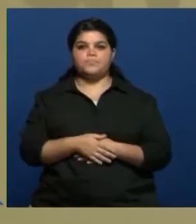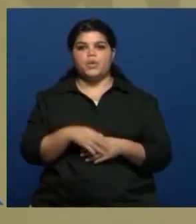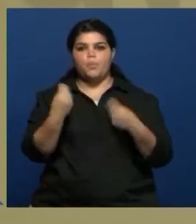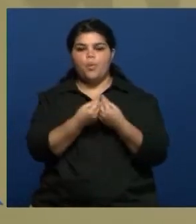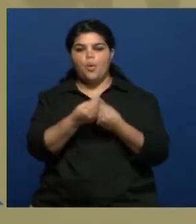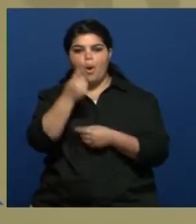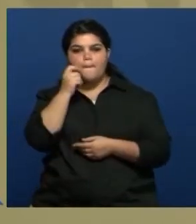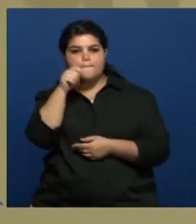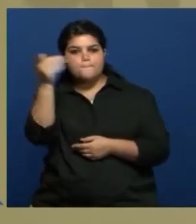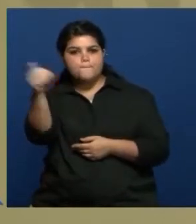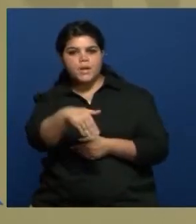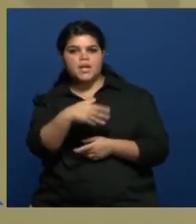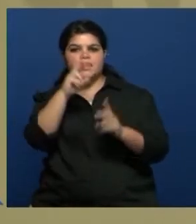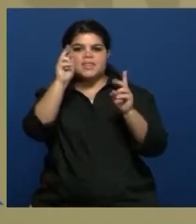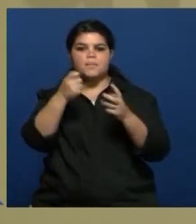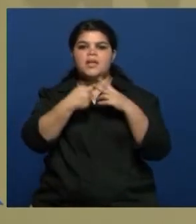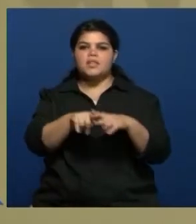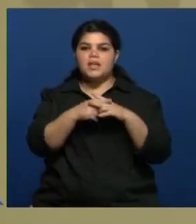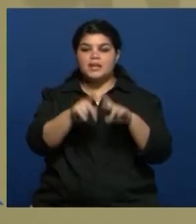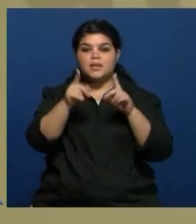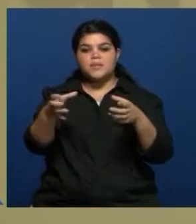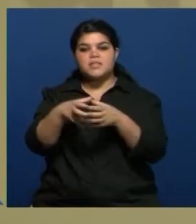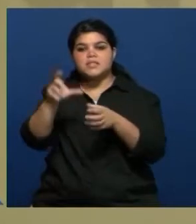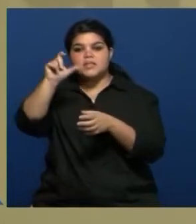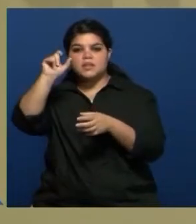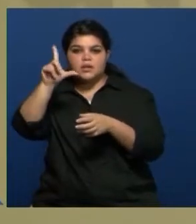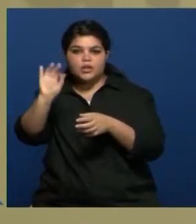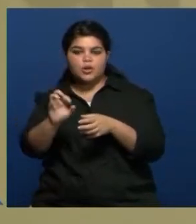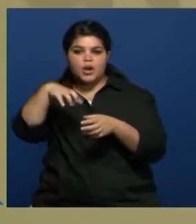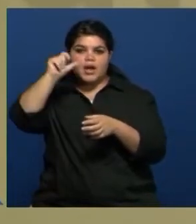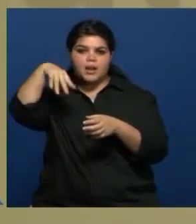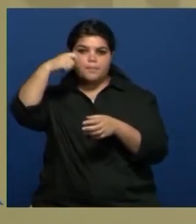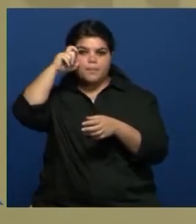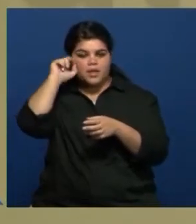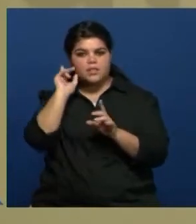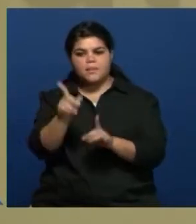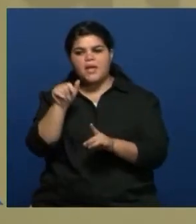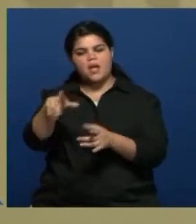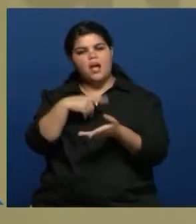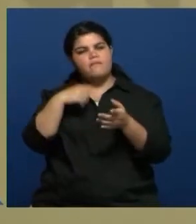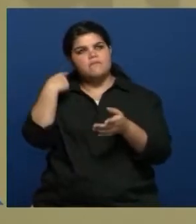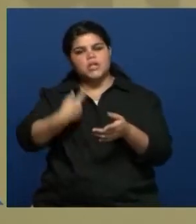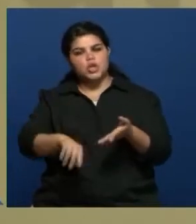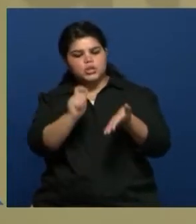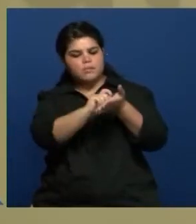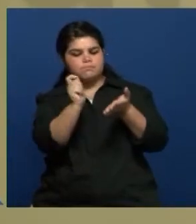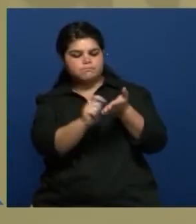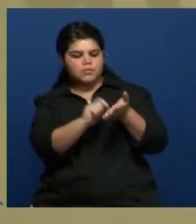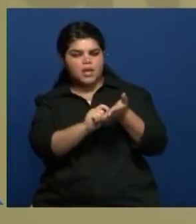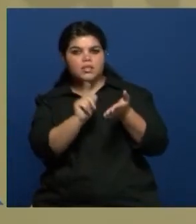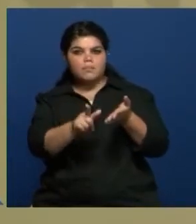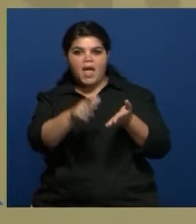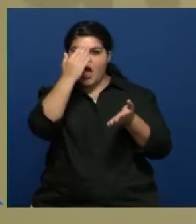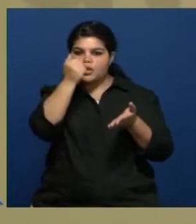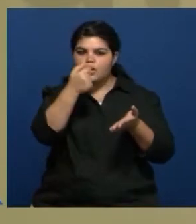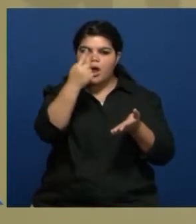de los talleres, incluso un poco también del ciclo canapé. Él me decía que para escribir ve situaciones que le proponen los actores y en base